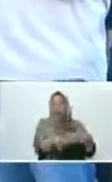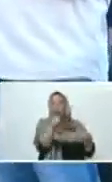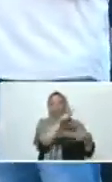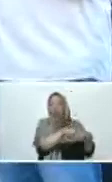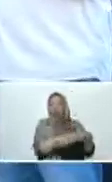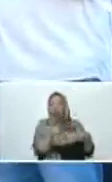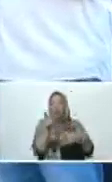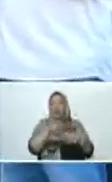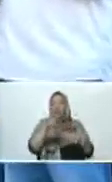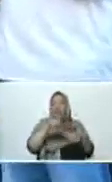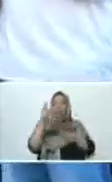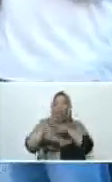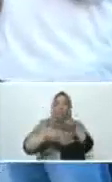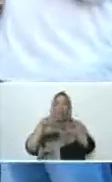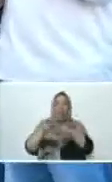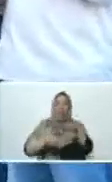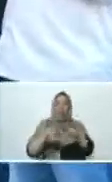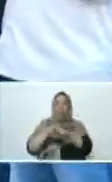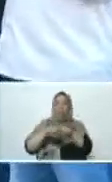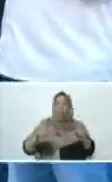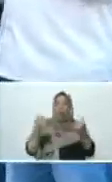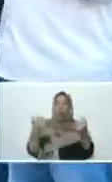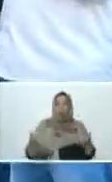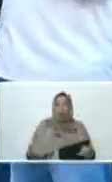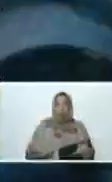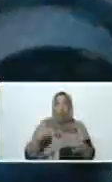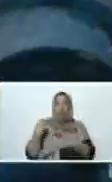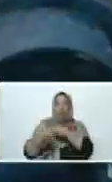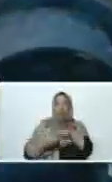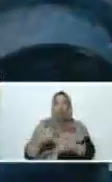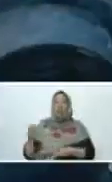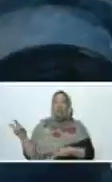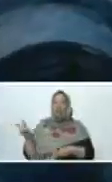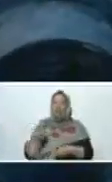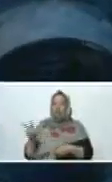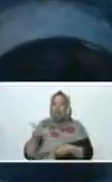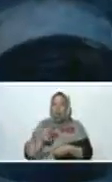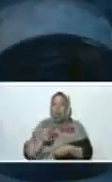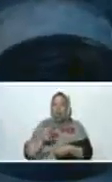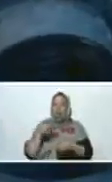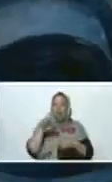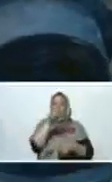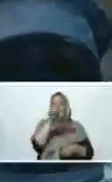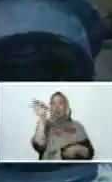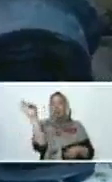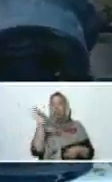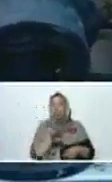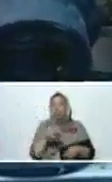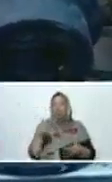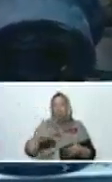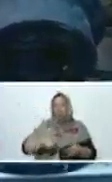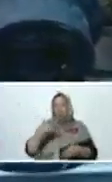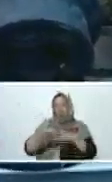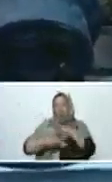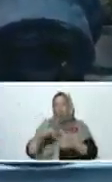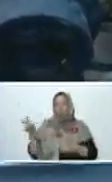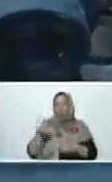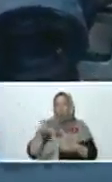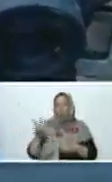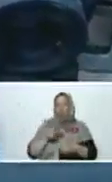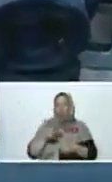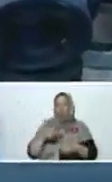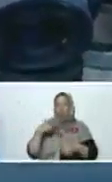tiene 19 locomotoras operativas, con ruedas de locomotoras 100% hechas en Venezuela. Con ingenio,